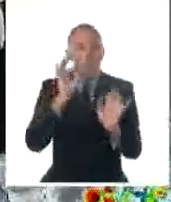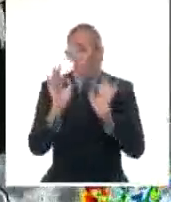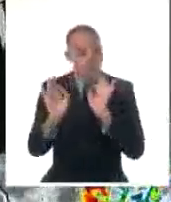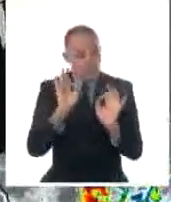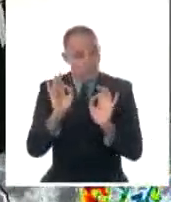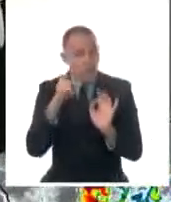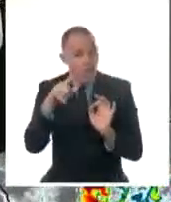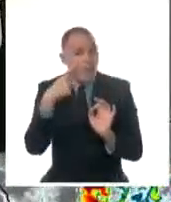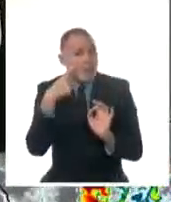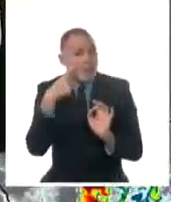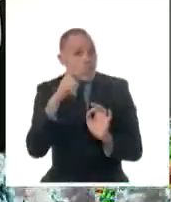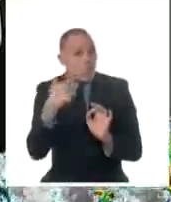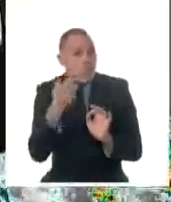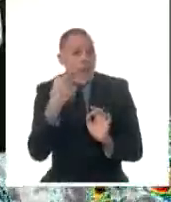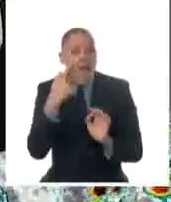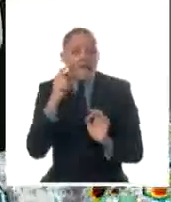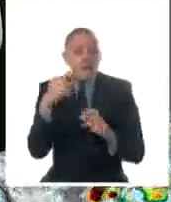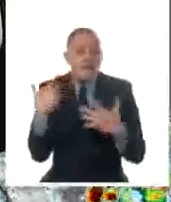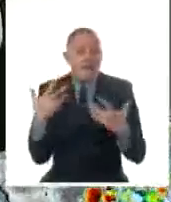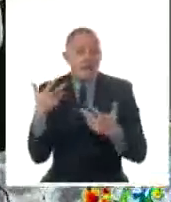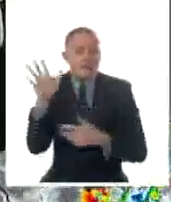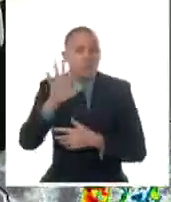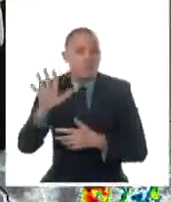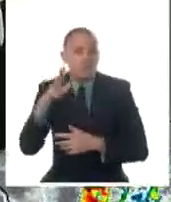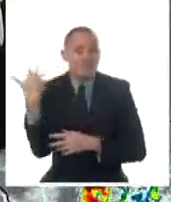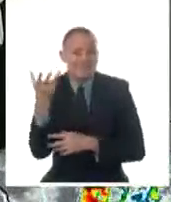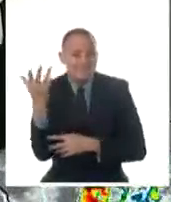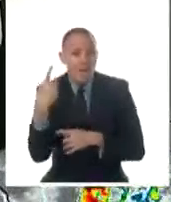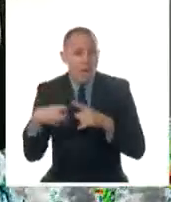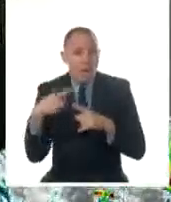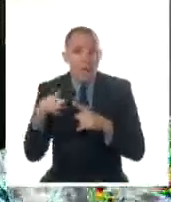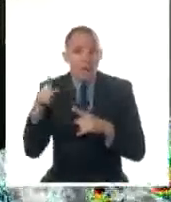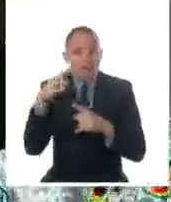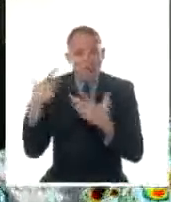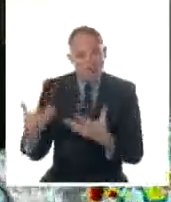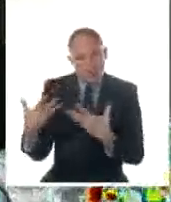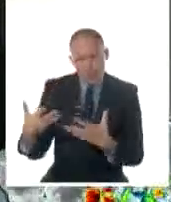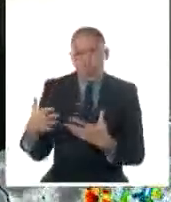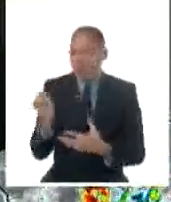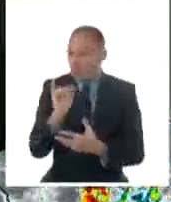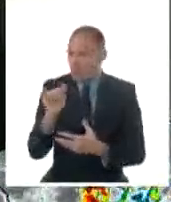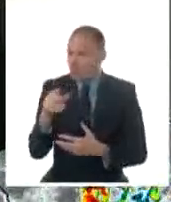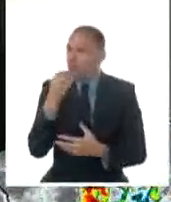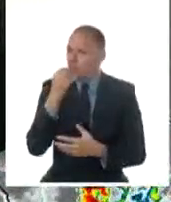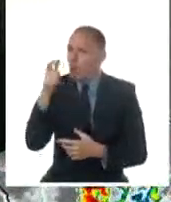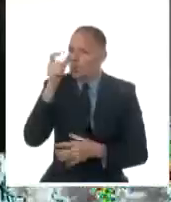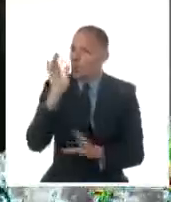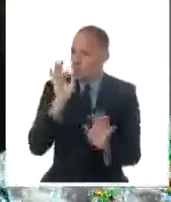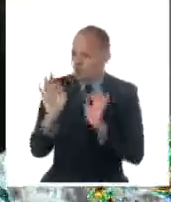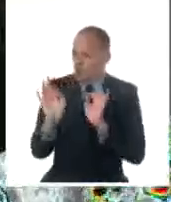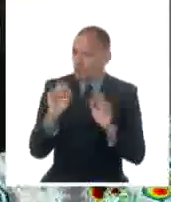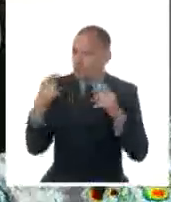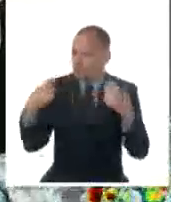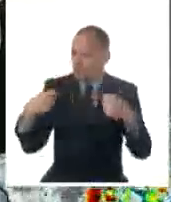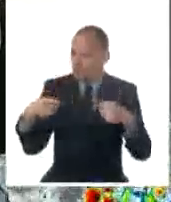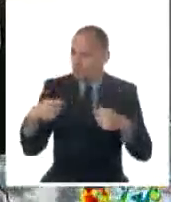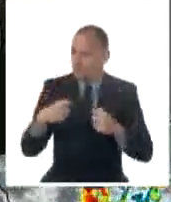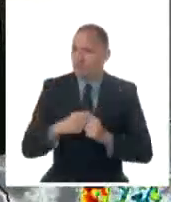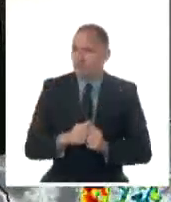a este organismo ciclónico tropical que aunque se debilitará acercándose a nuestro país, debemos mantenernos